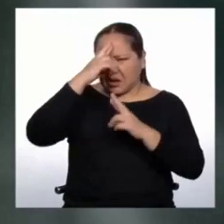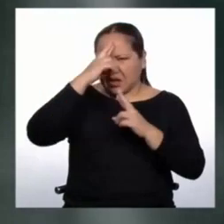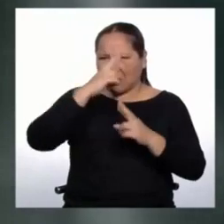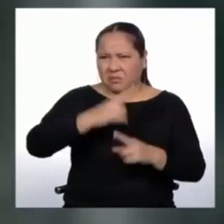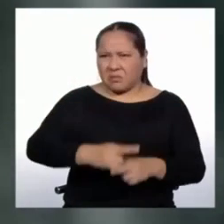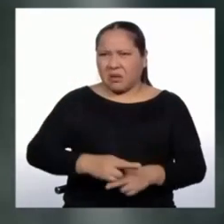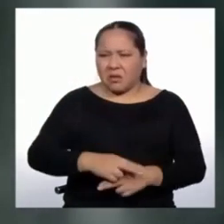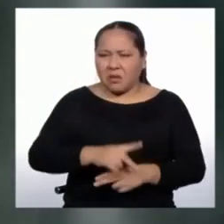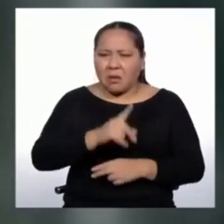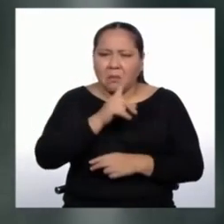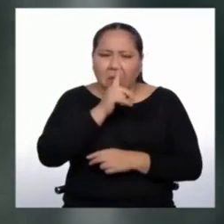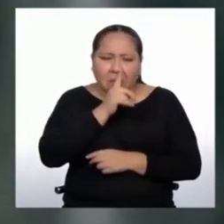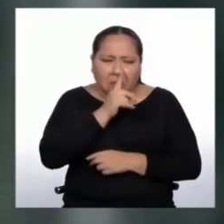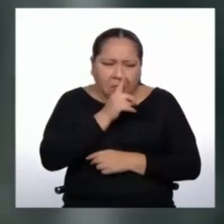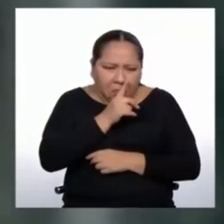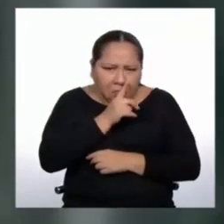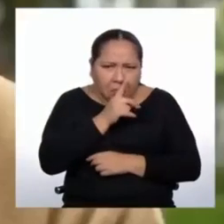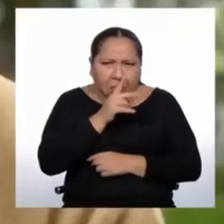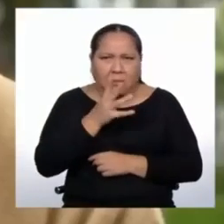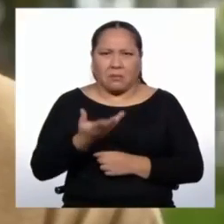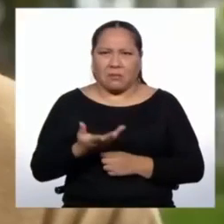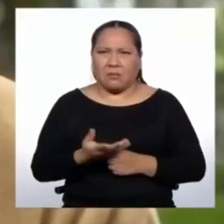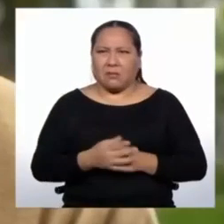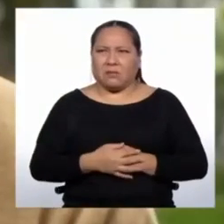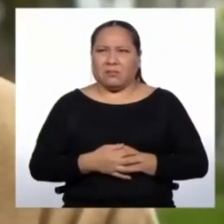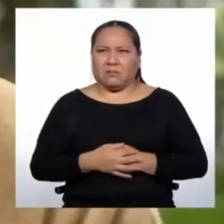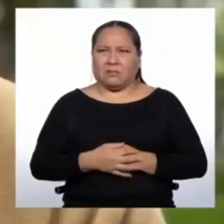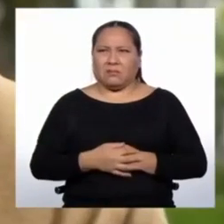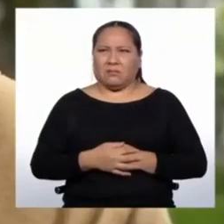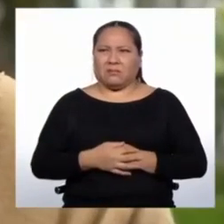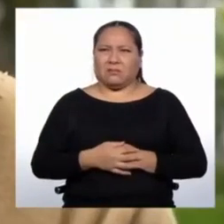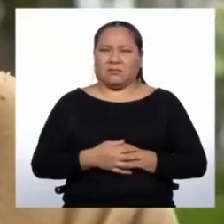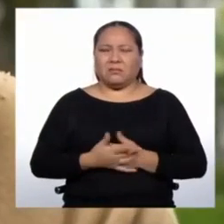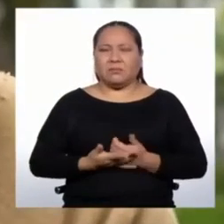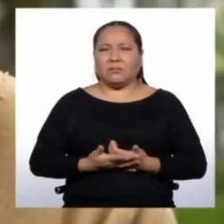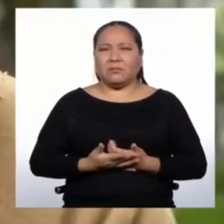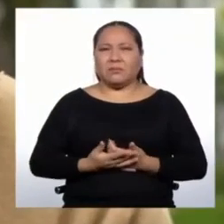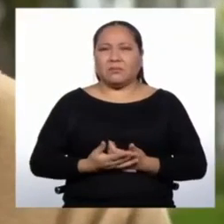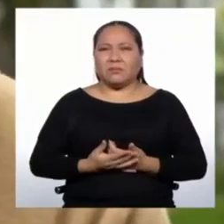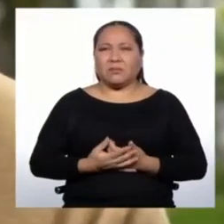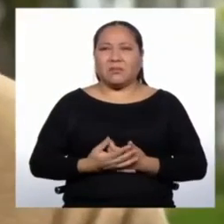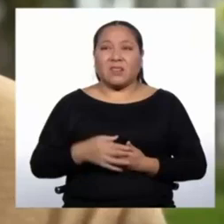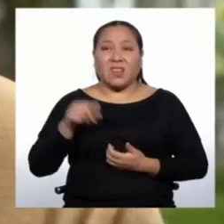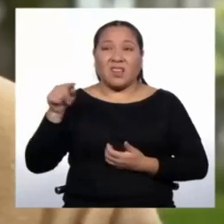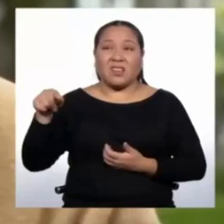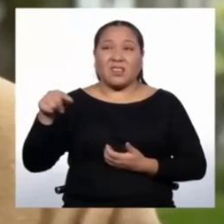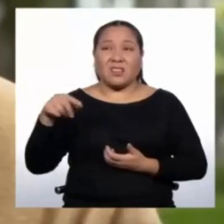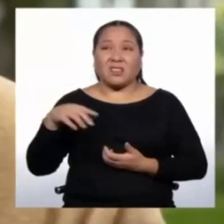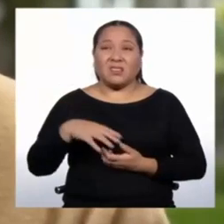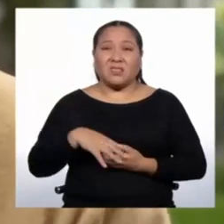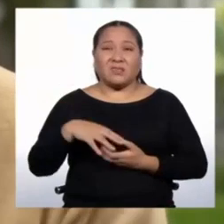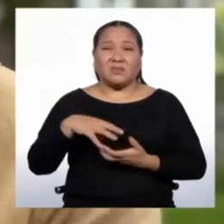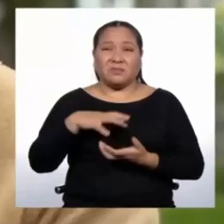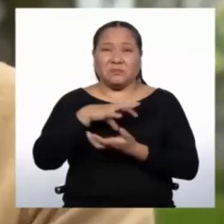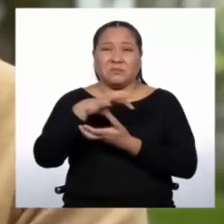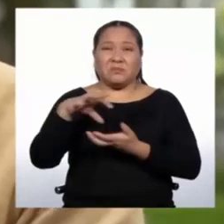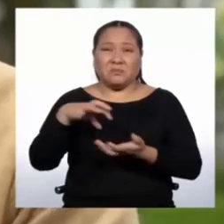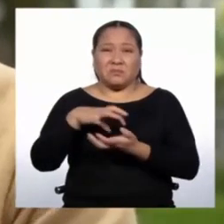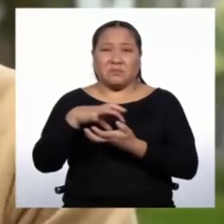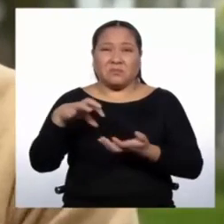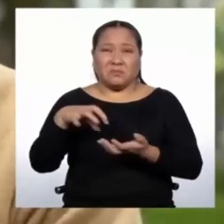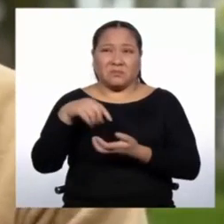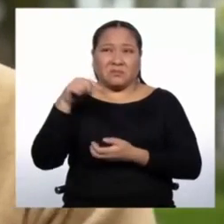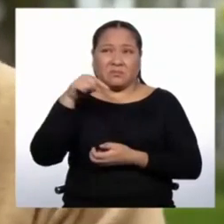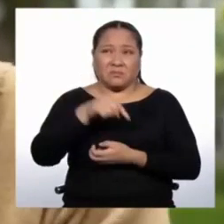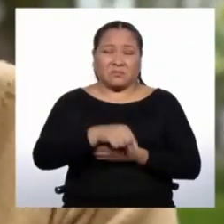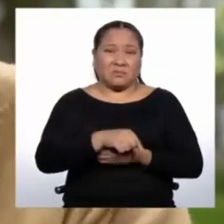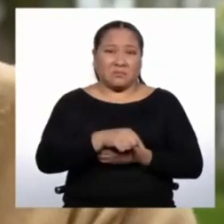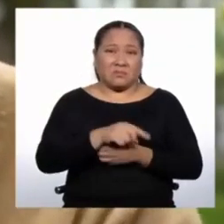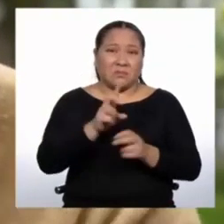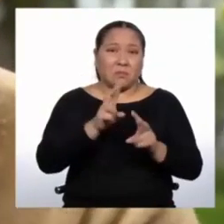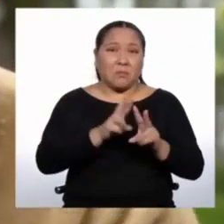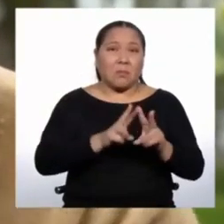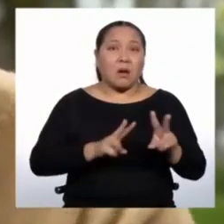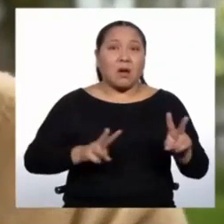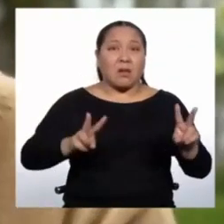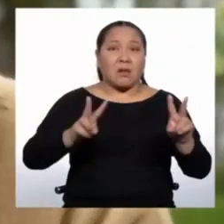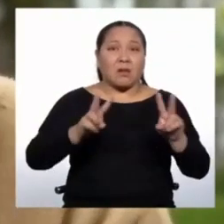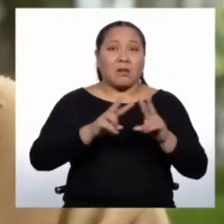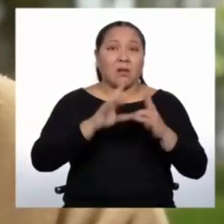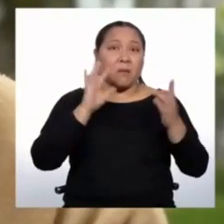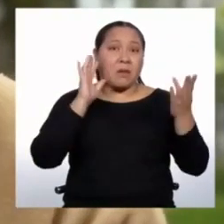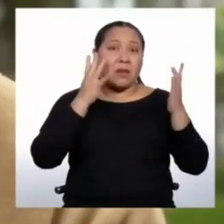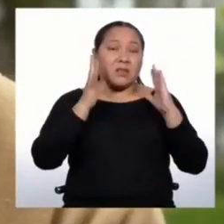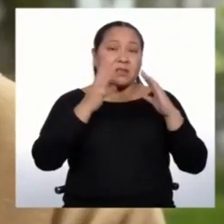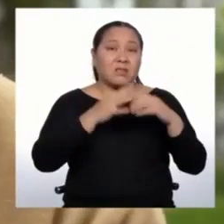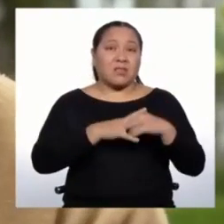sumisos, apocados, de manera que mezclados con la raza indígena, que tenía valores similares según la élite